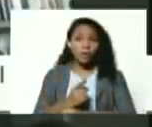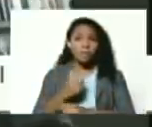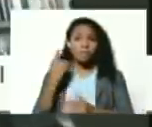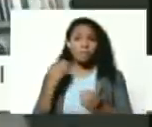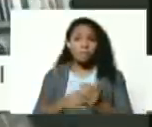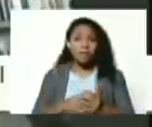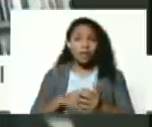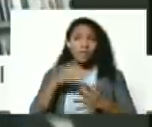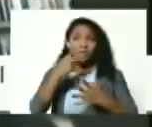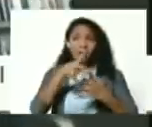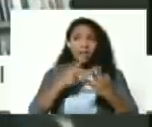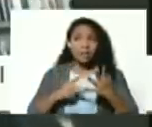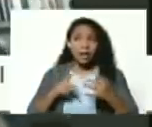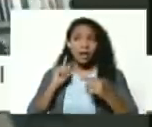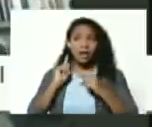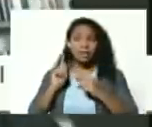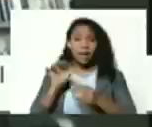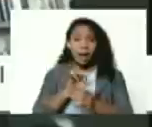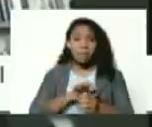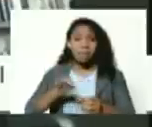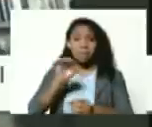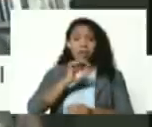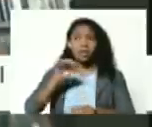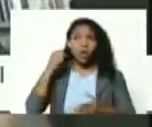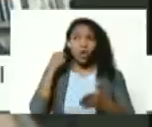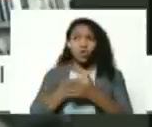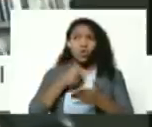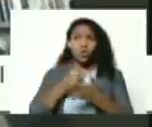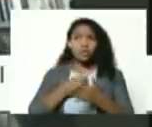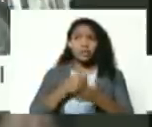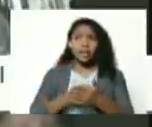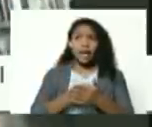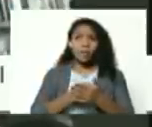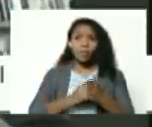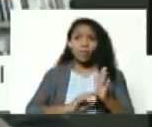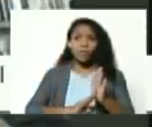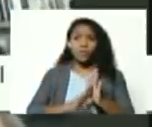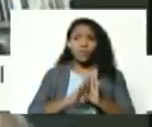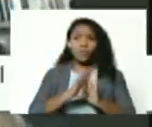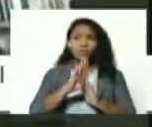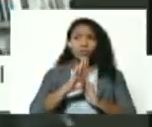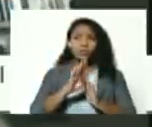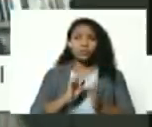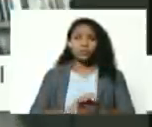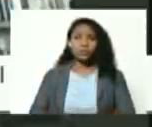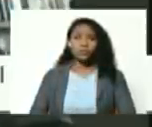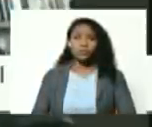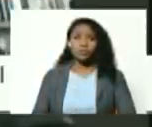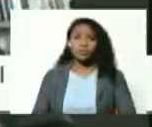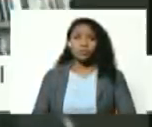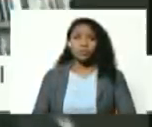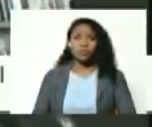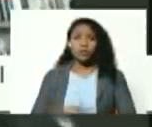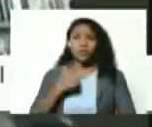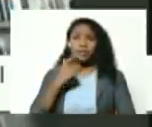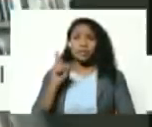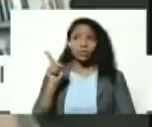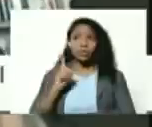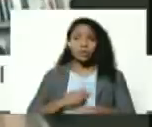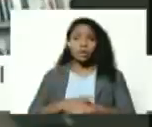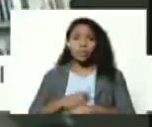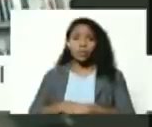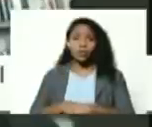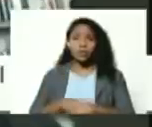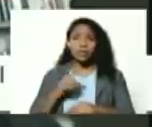este espíritu de luchar por y defender la soberanía de Venezuela entonces desde